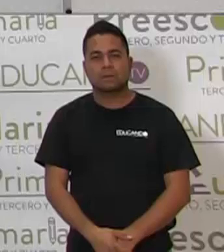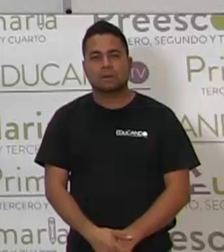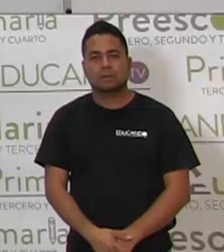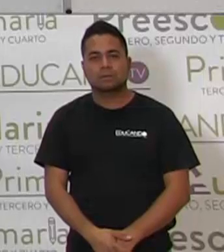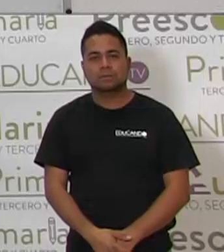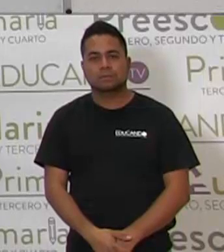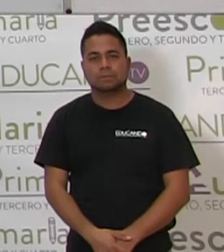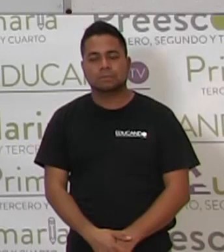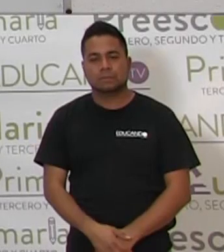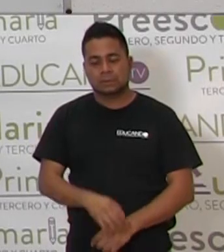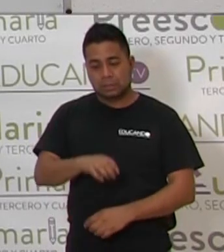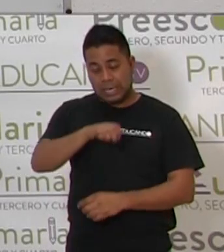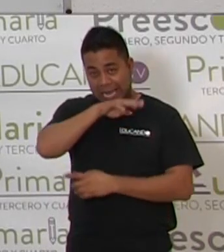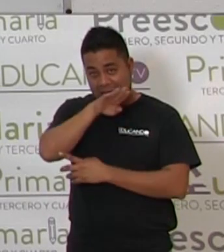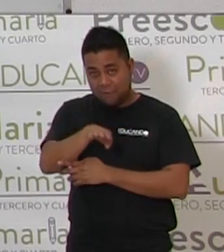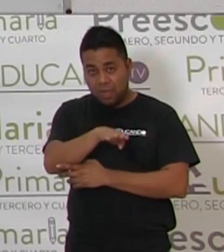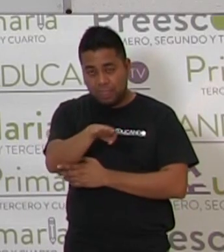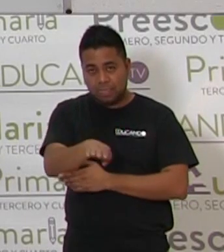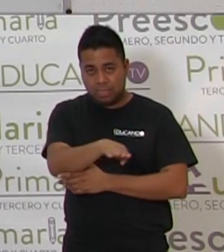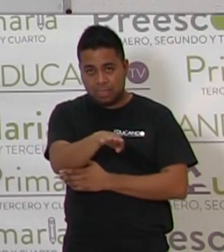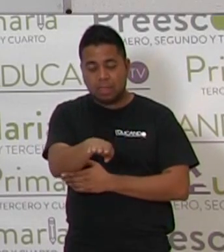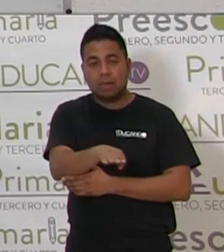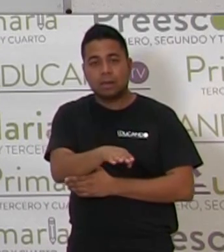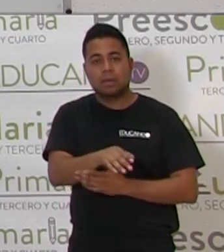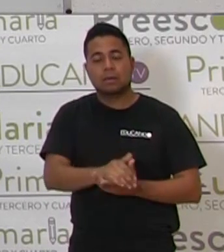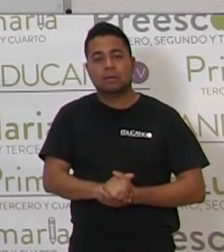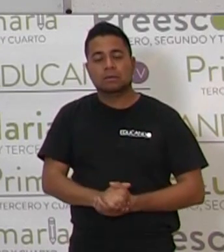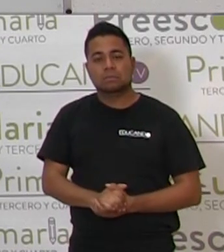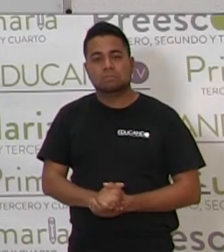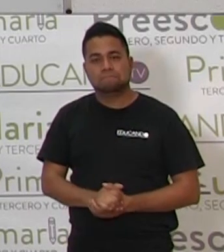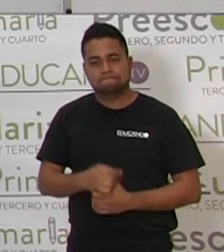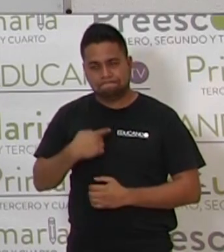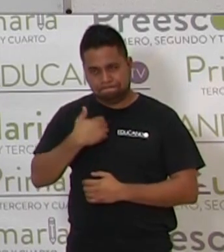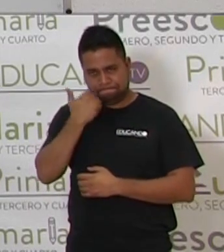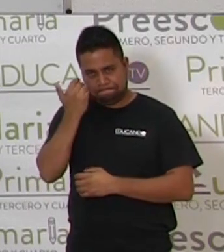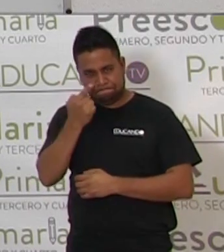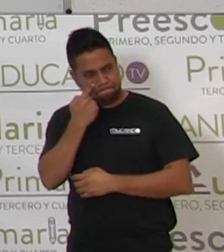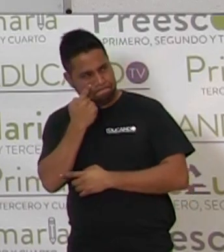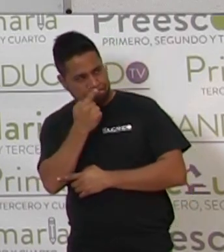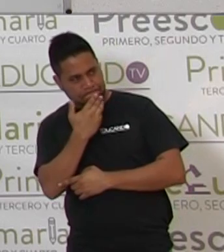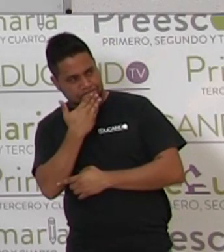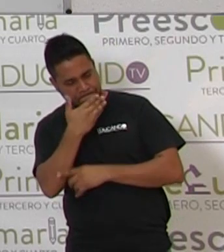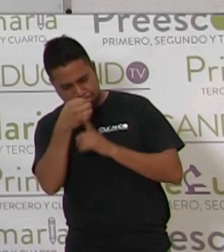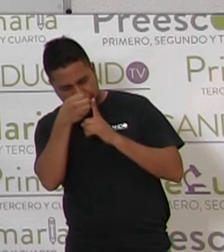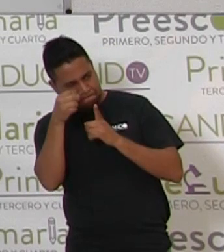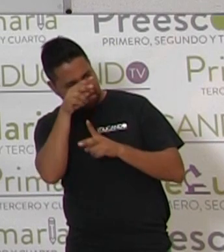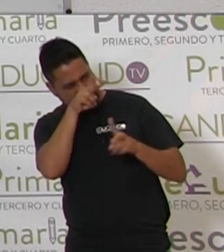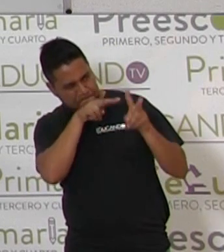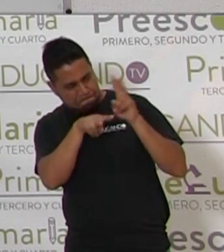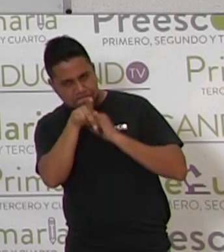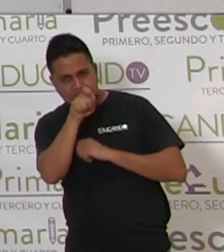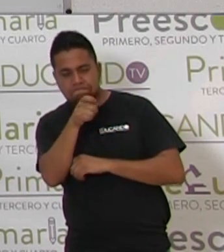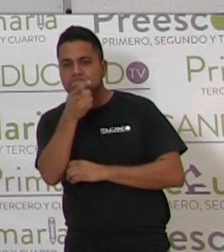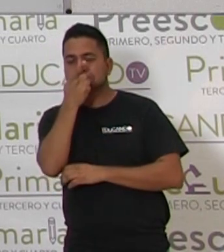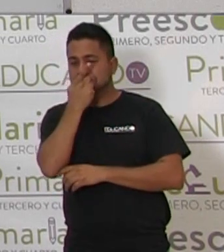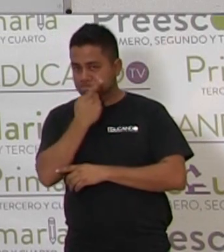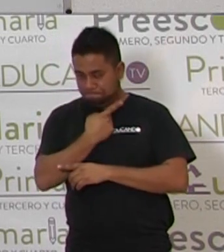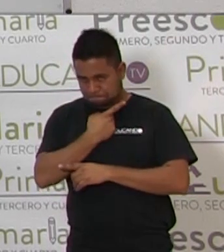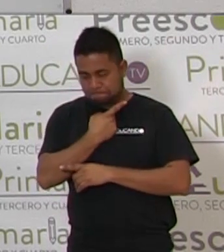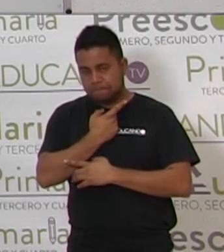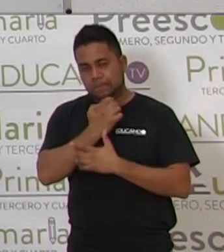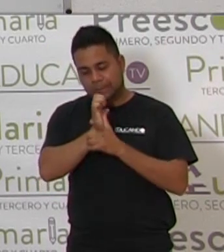Elefante. Quiero que observes bien y me digas, entonces, vamos a hacerlo,